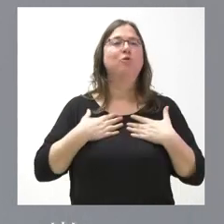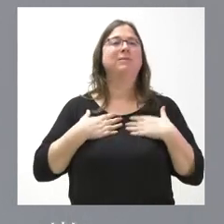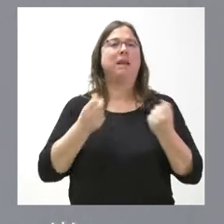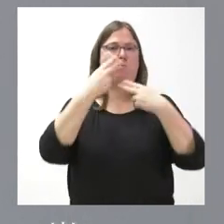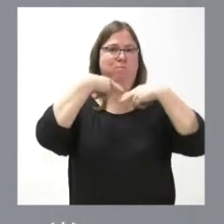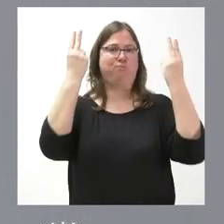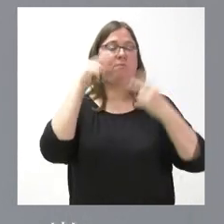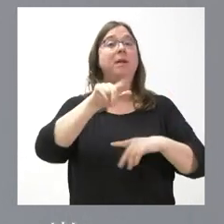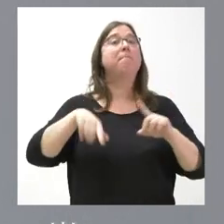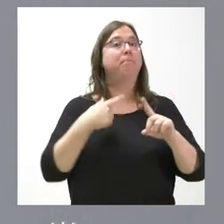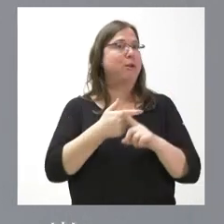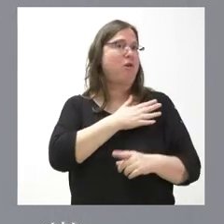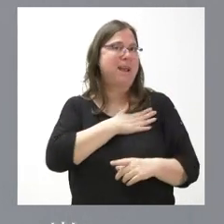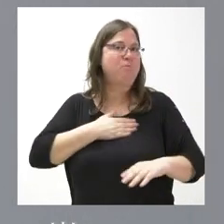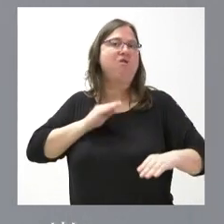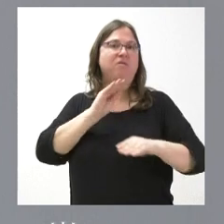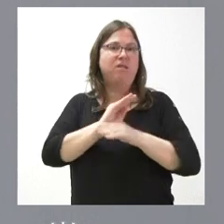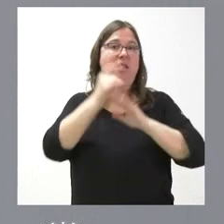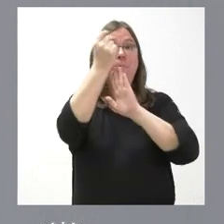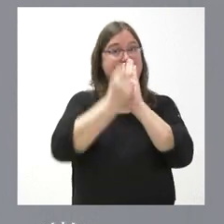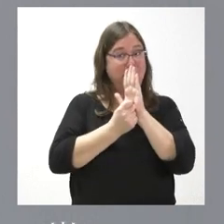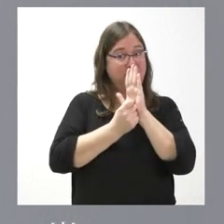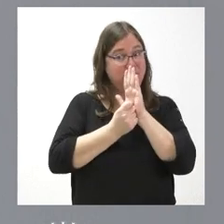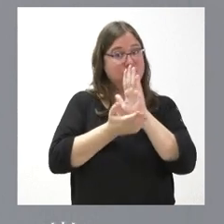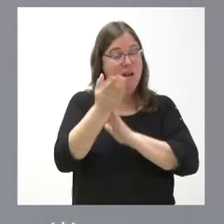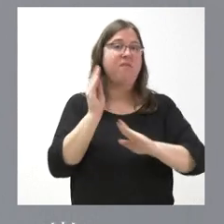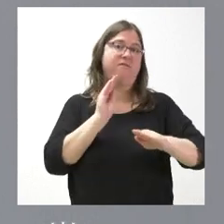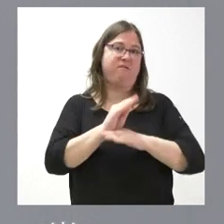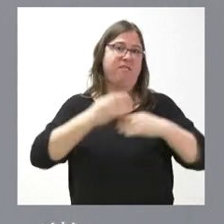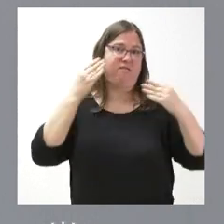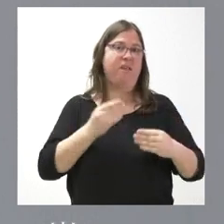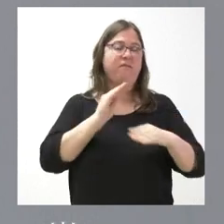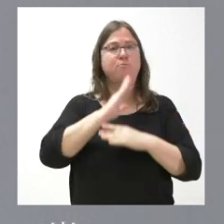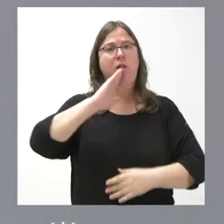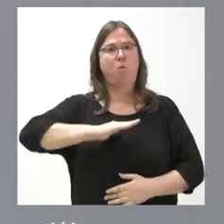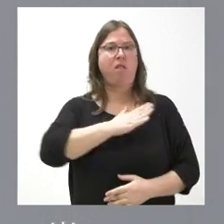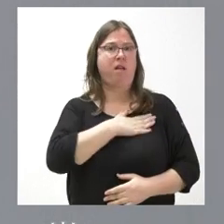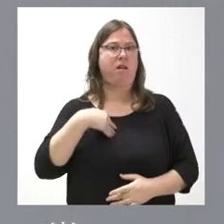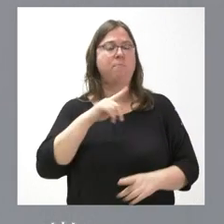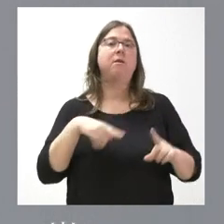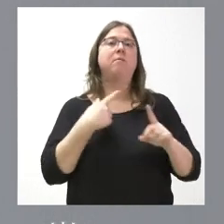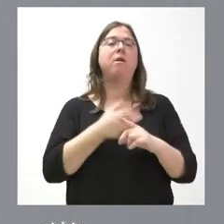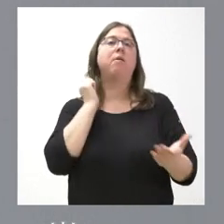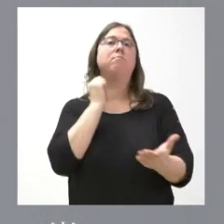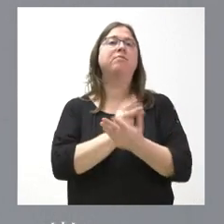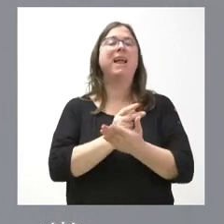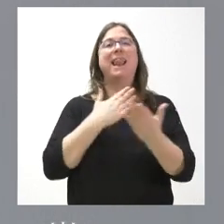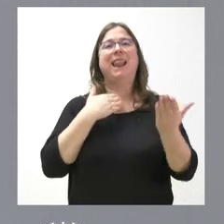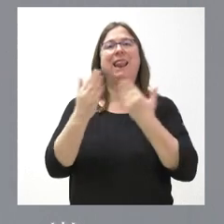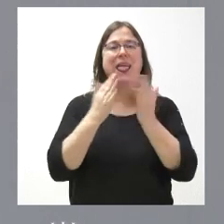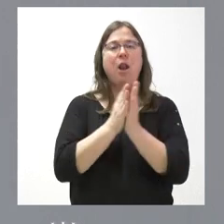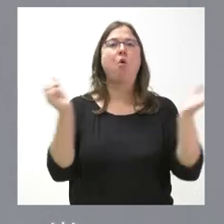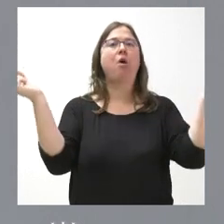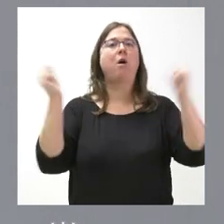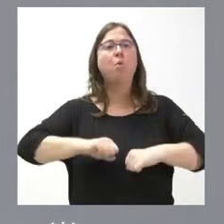pero también apostamos por que se financien las medidas que van en esta dirección, que haya una financiación adecuada. Y apostamos también por el diálogo, el acuerdo